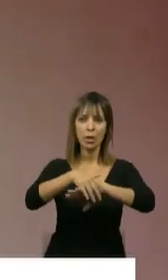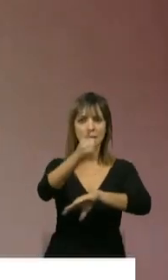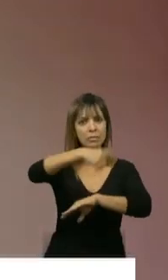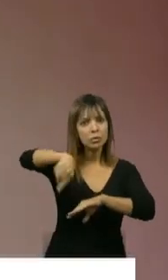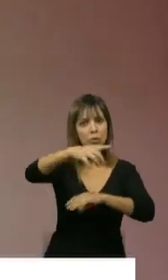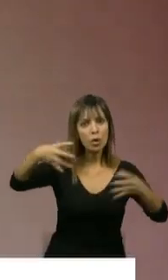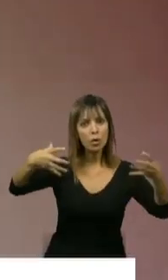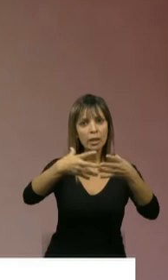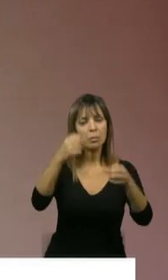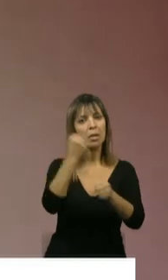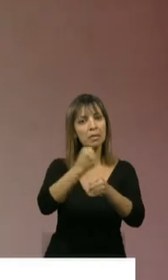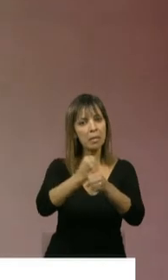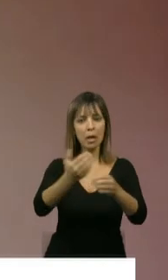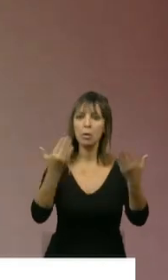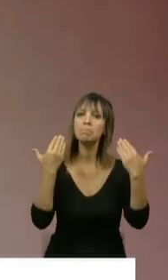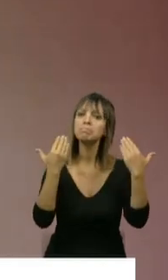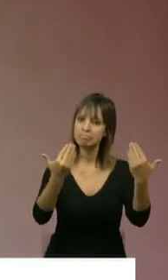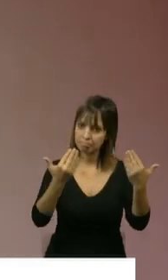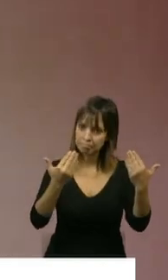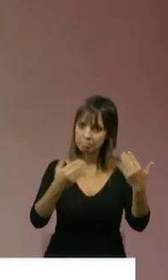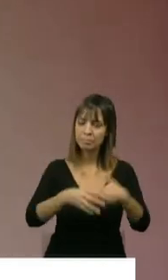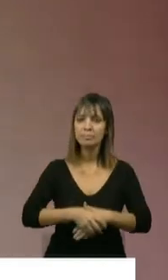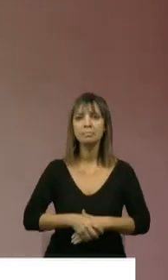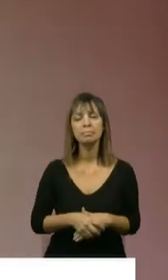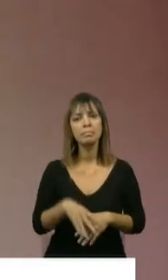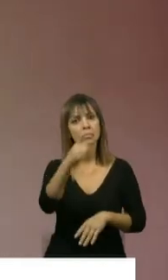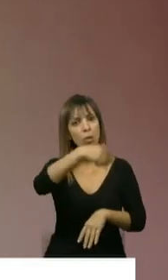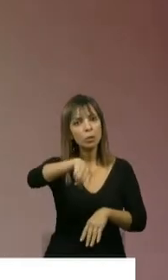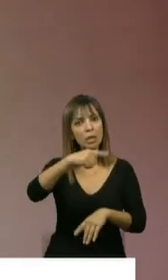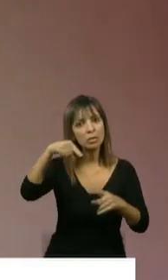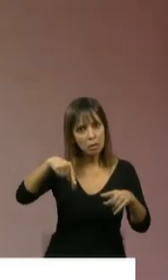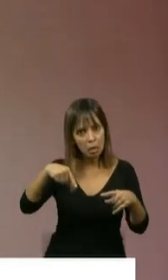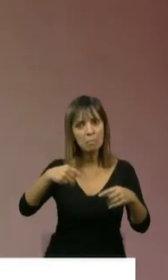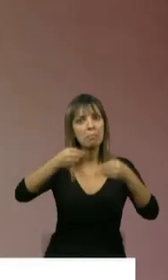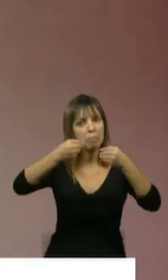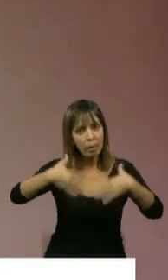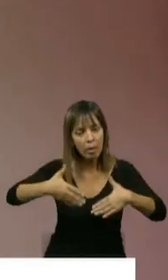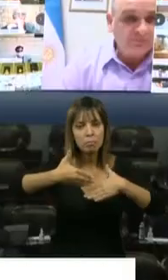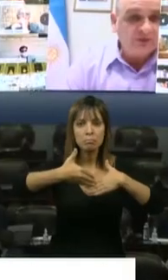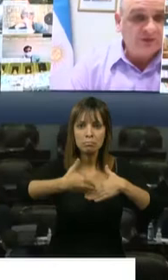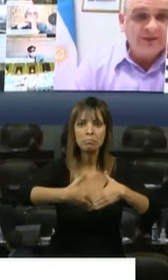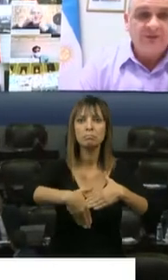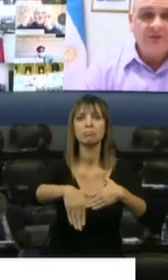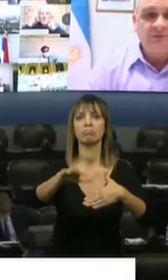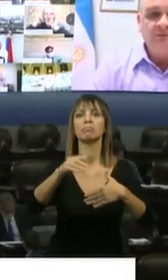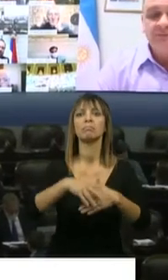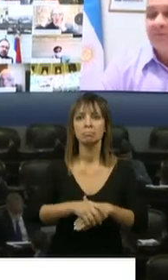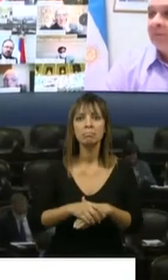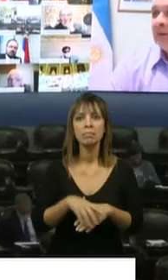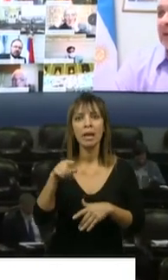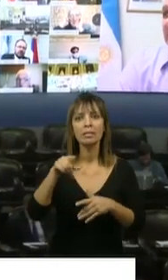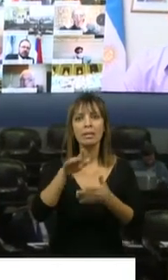de trabajo que puso hoy en funcionamiento esta